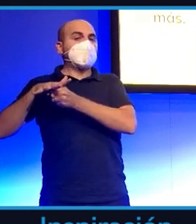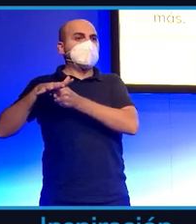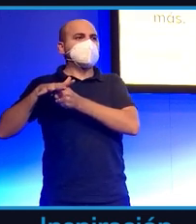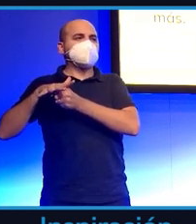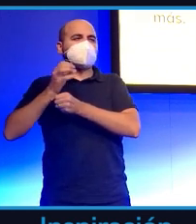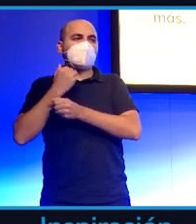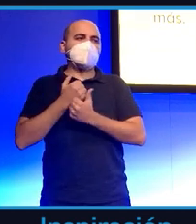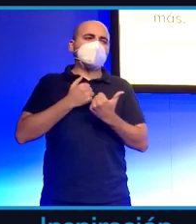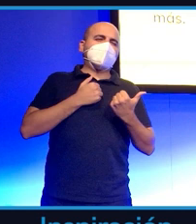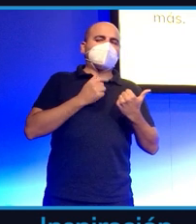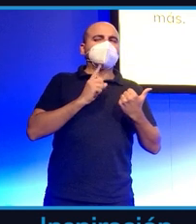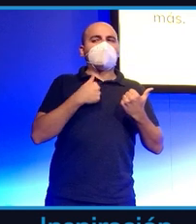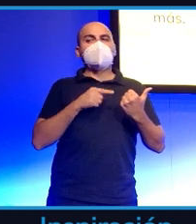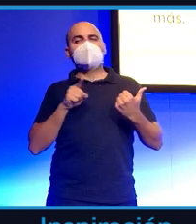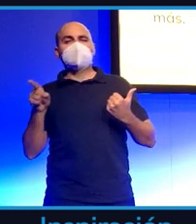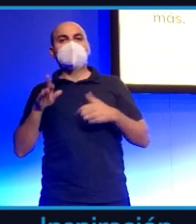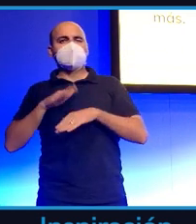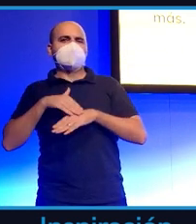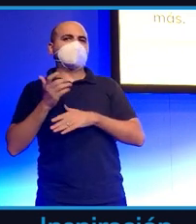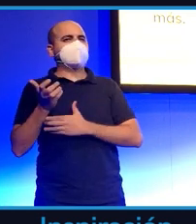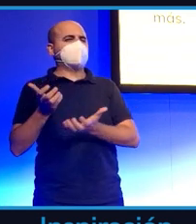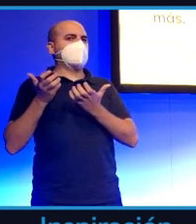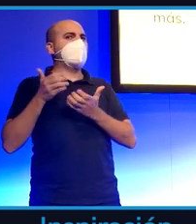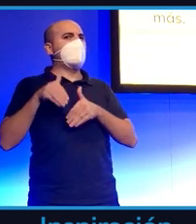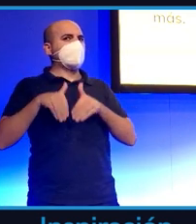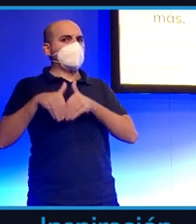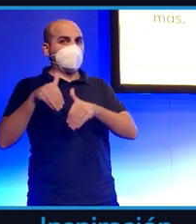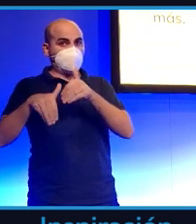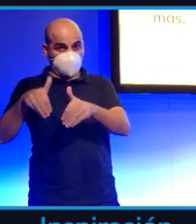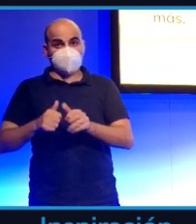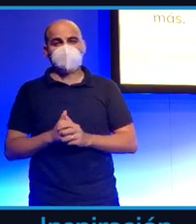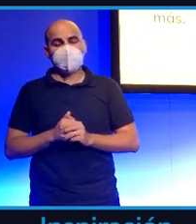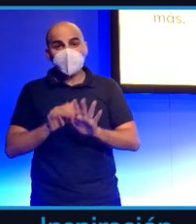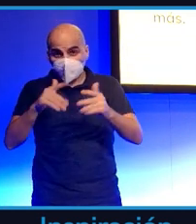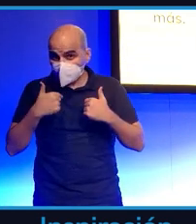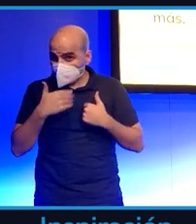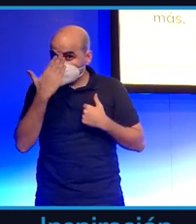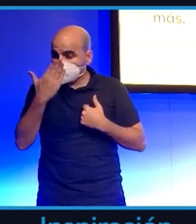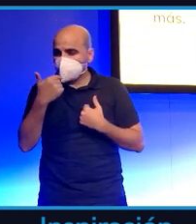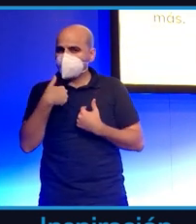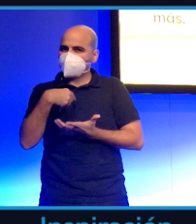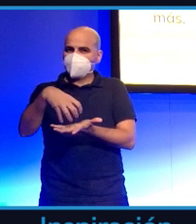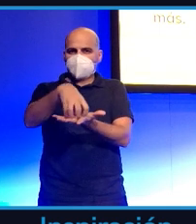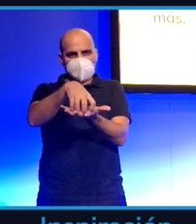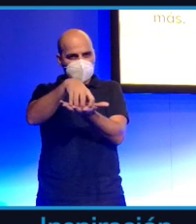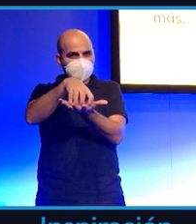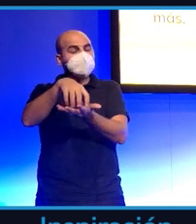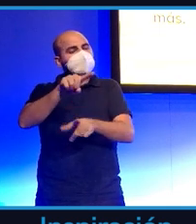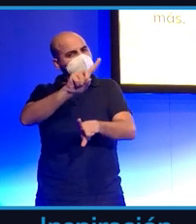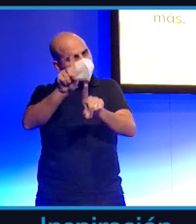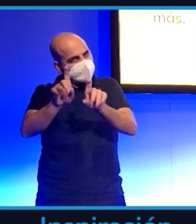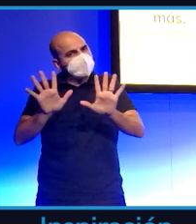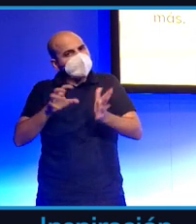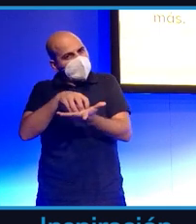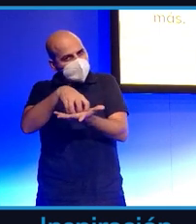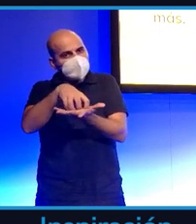objetivo que es el voto. Yo eso también lo pondría en cuestión. Yo creo que hoy en día se